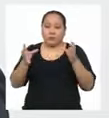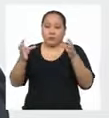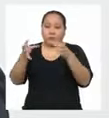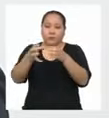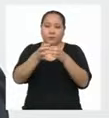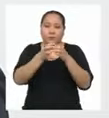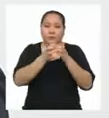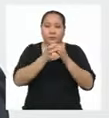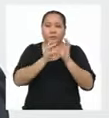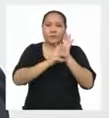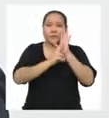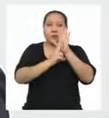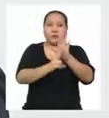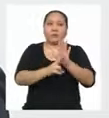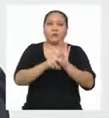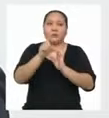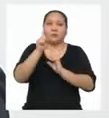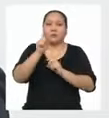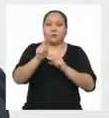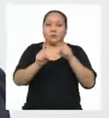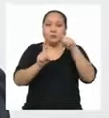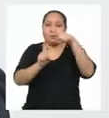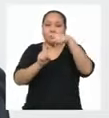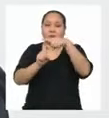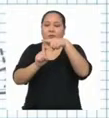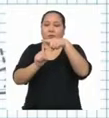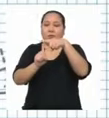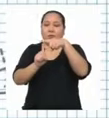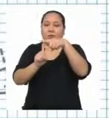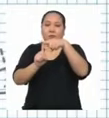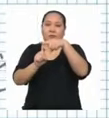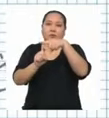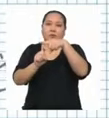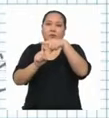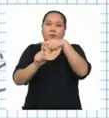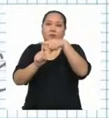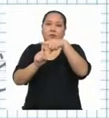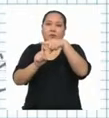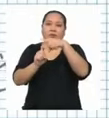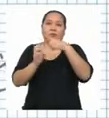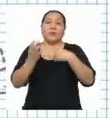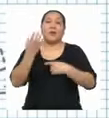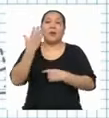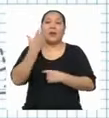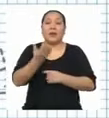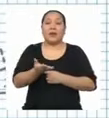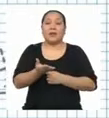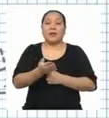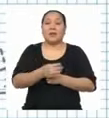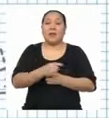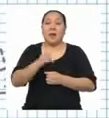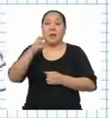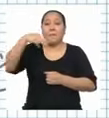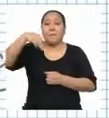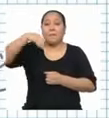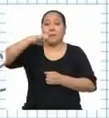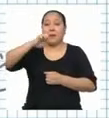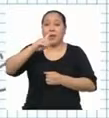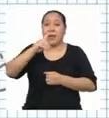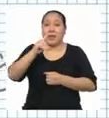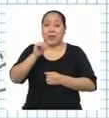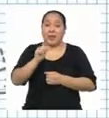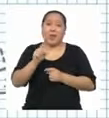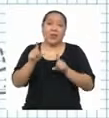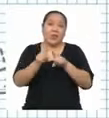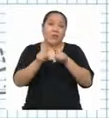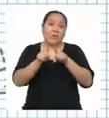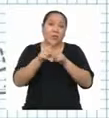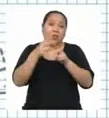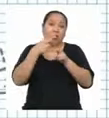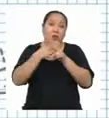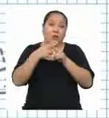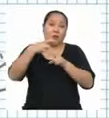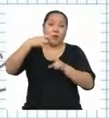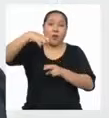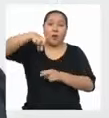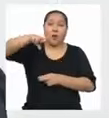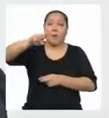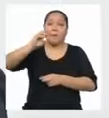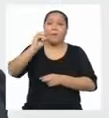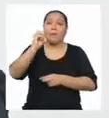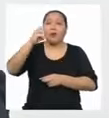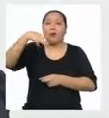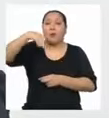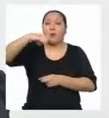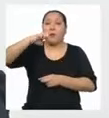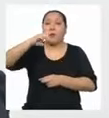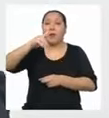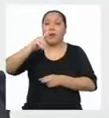por X con una rayita encima Entonces la media o promedio es el valor que se obtiene al